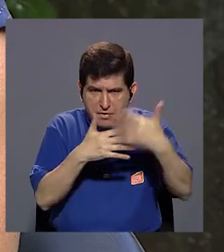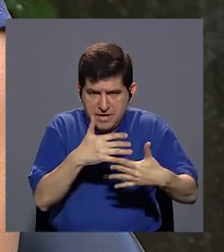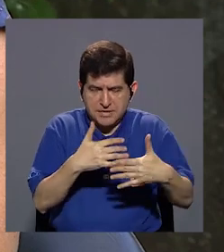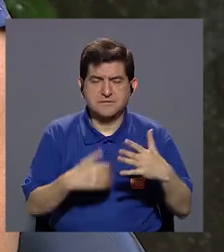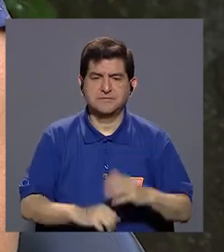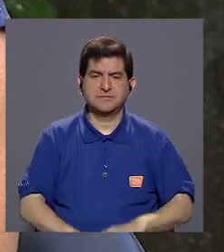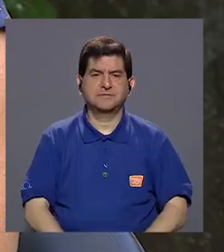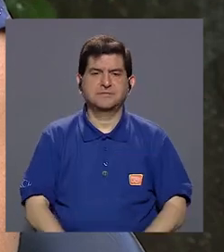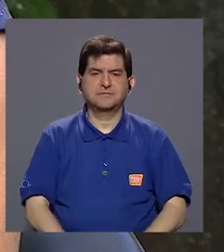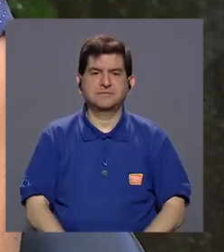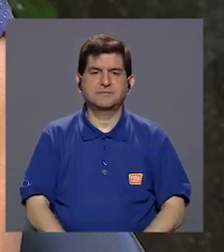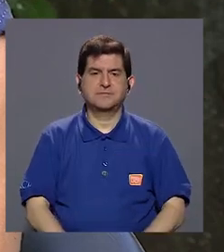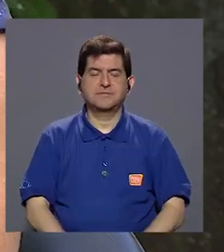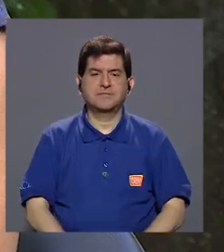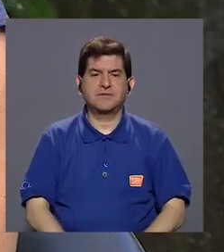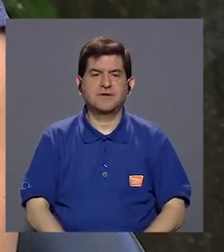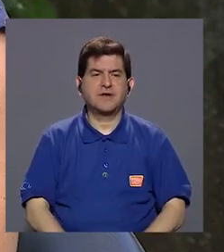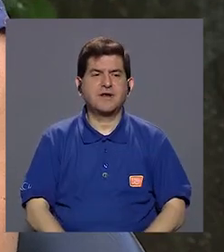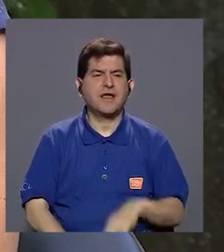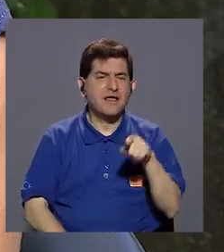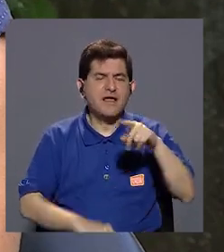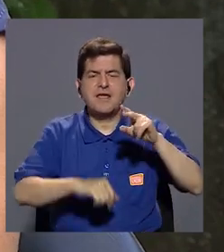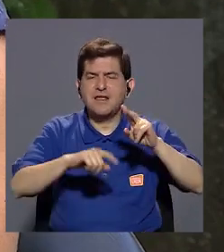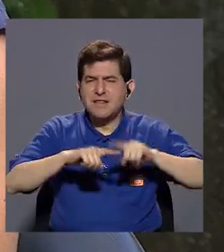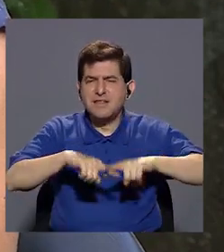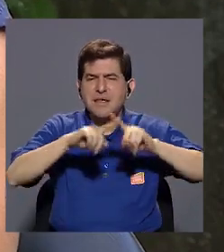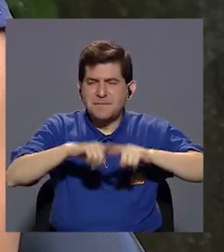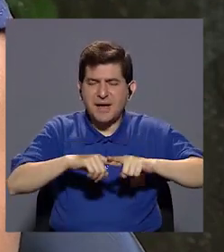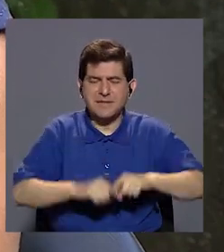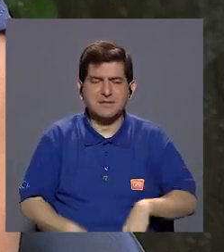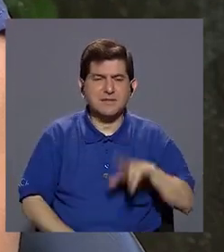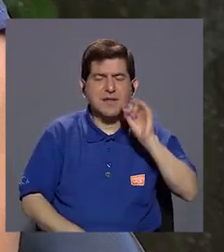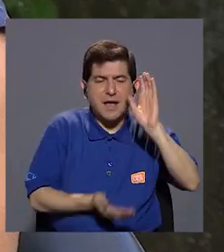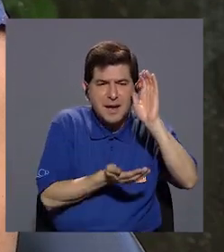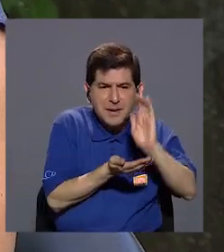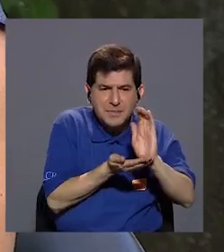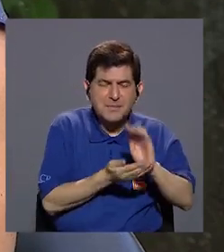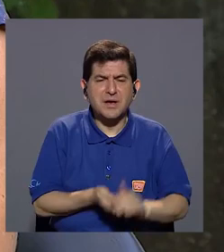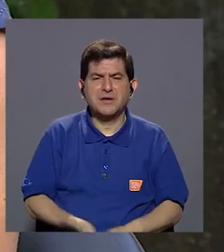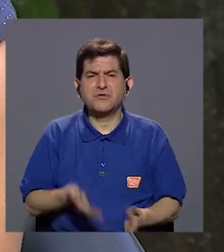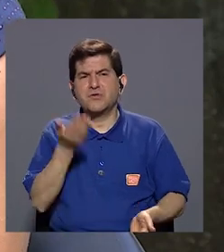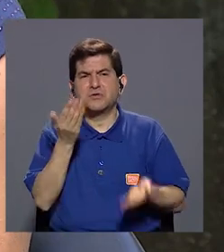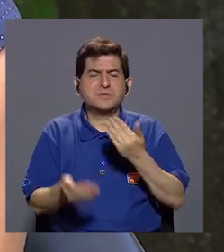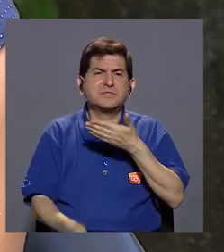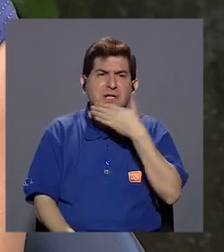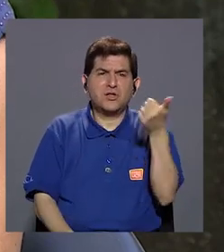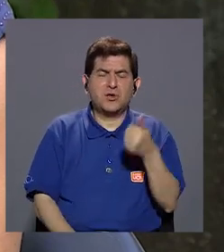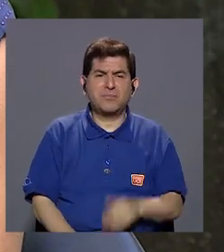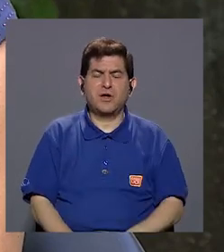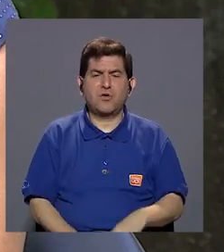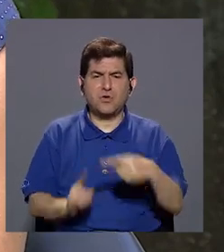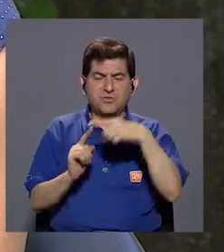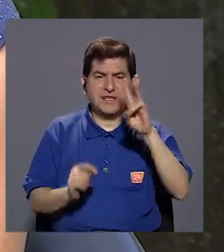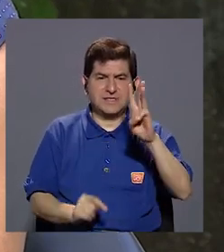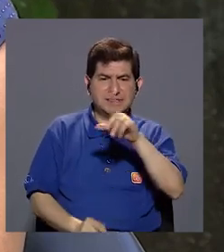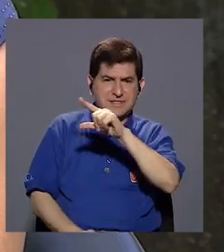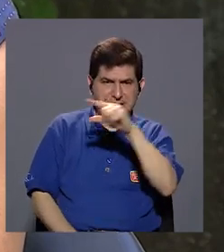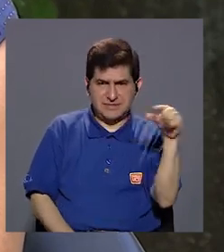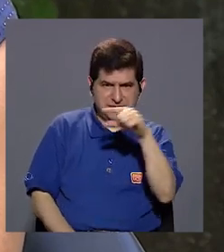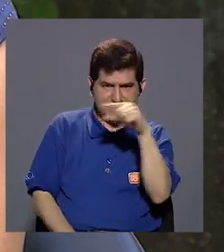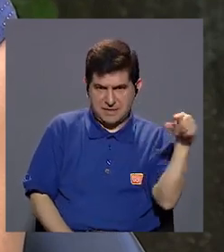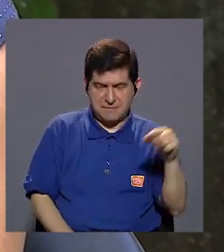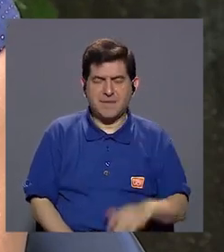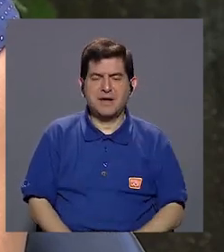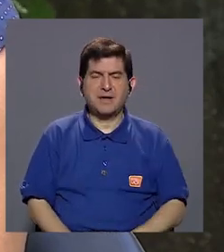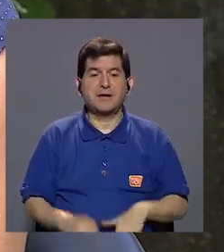Y, este, la frecuencia varía muchísimo. En cachorros, lo ideal es vacunar desde las seis semanas que hablamos, ¿verdad?